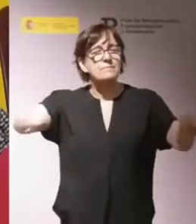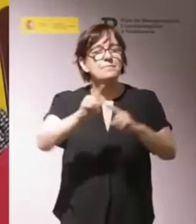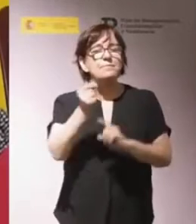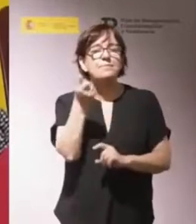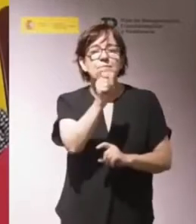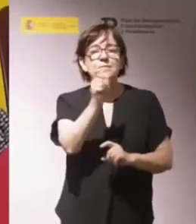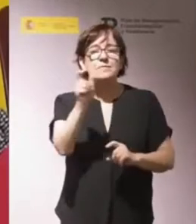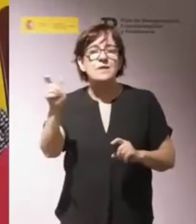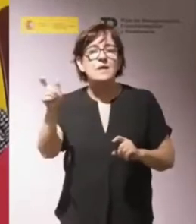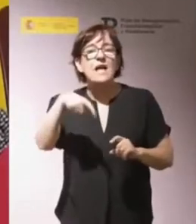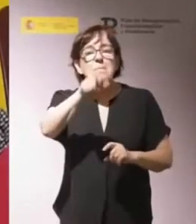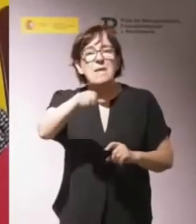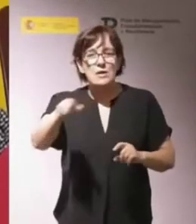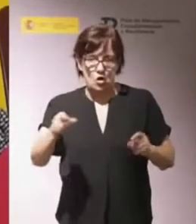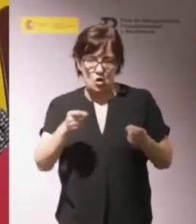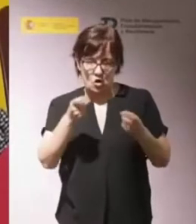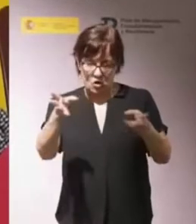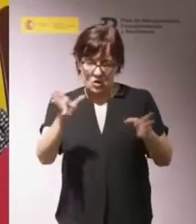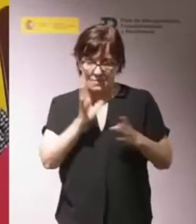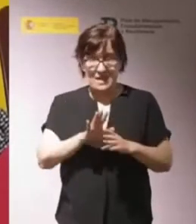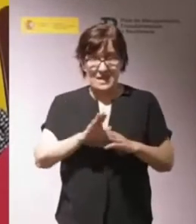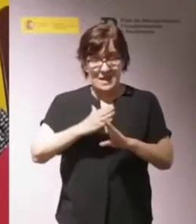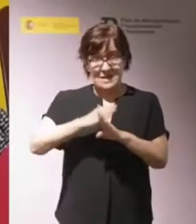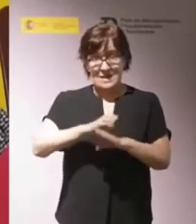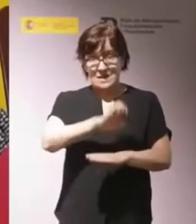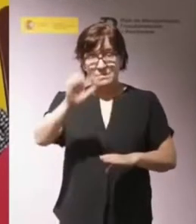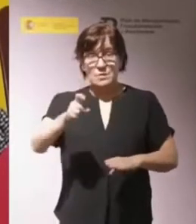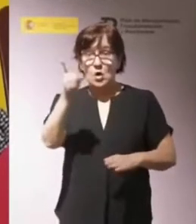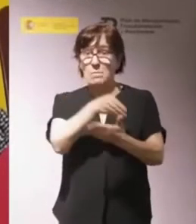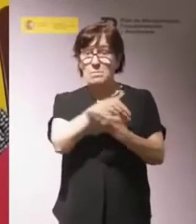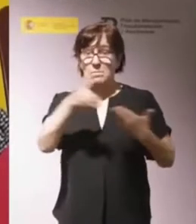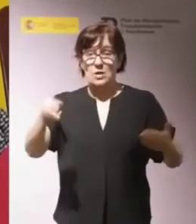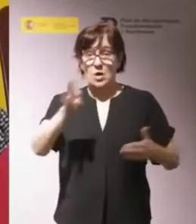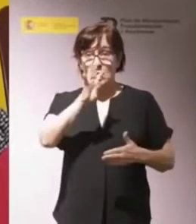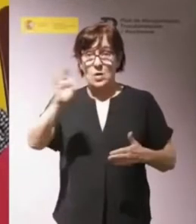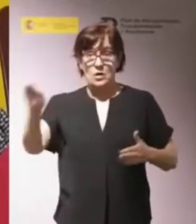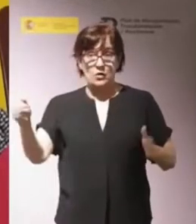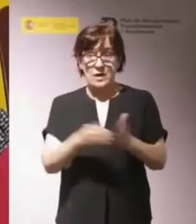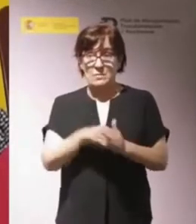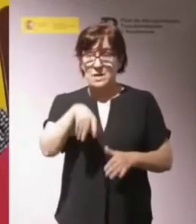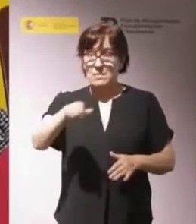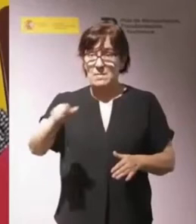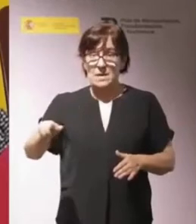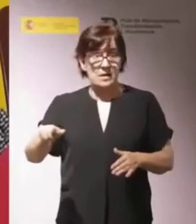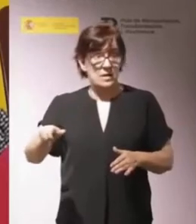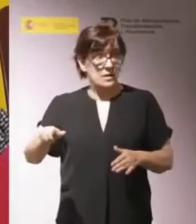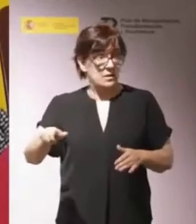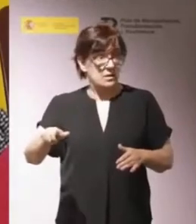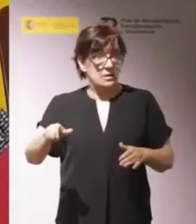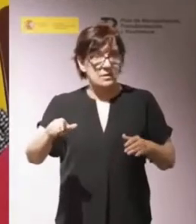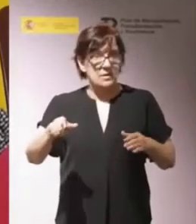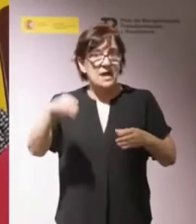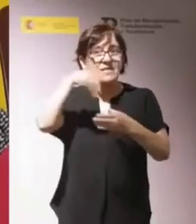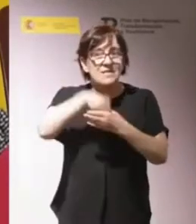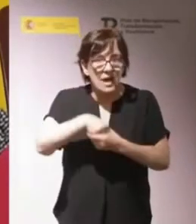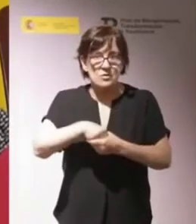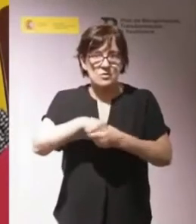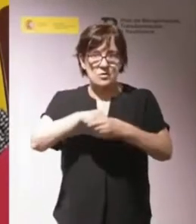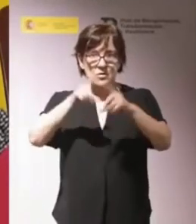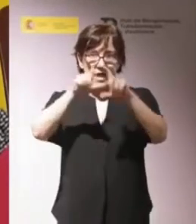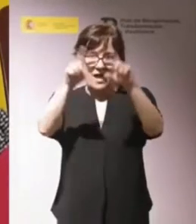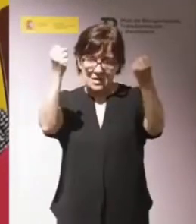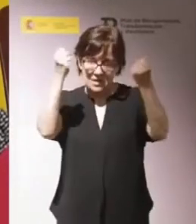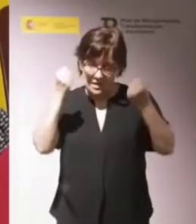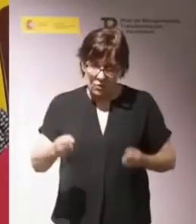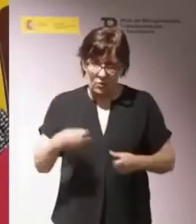cifras de personas. A nivel de Europa hay un millón cuatrocientas mil personas que están en instituciones. Creo que es un dato